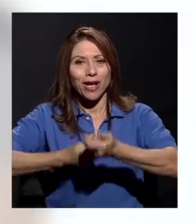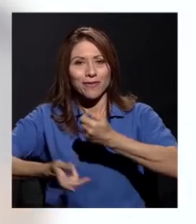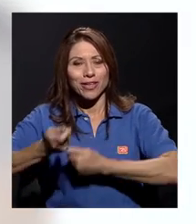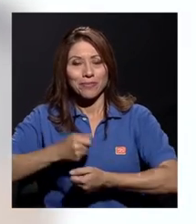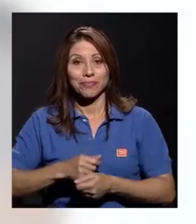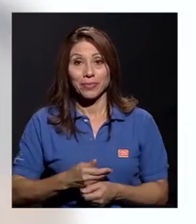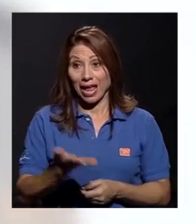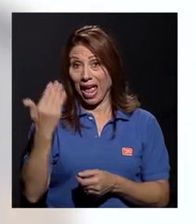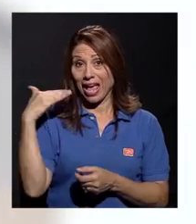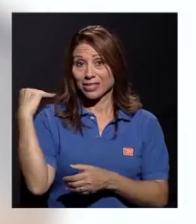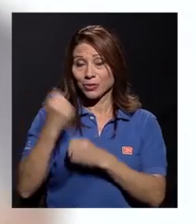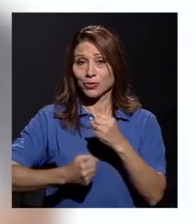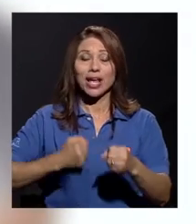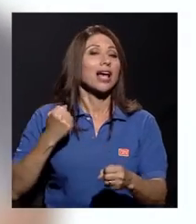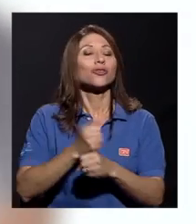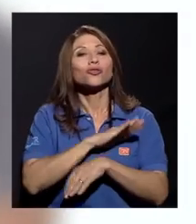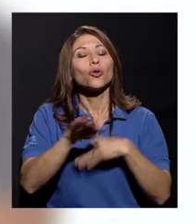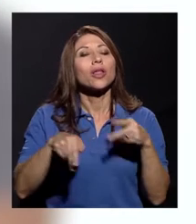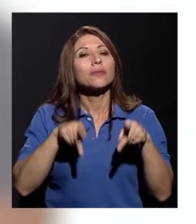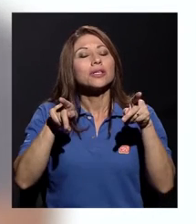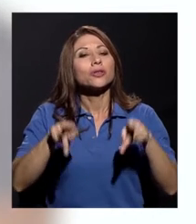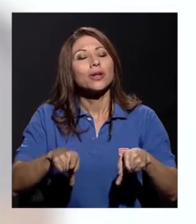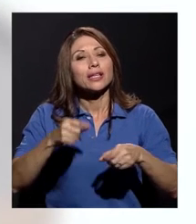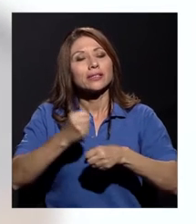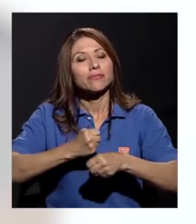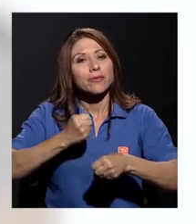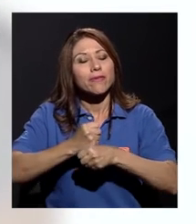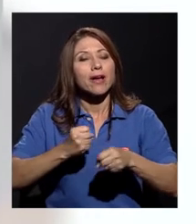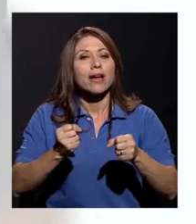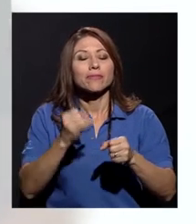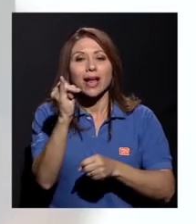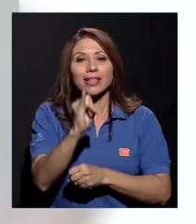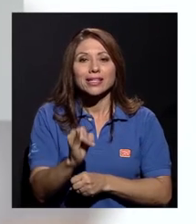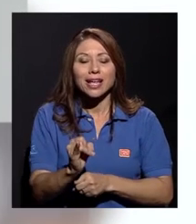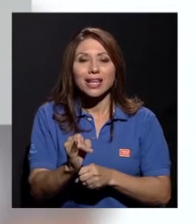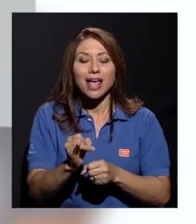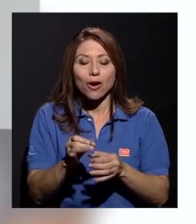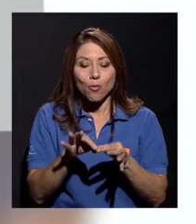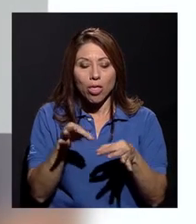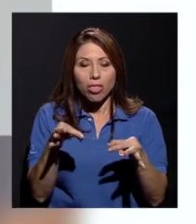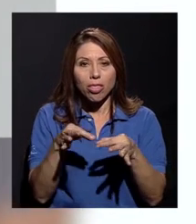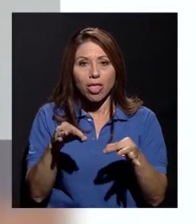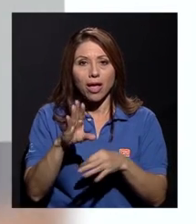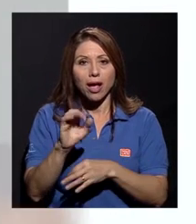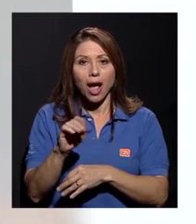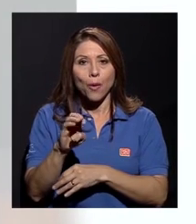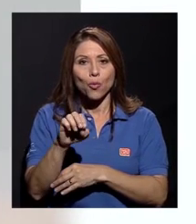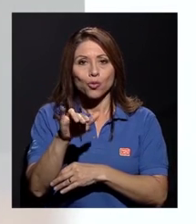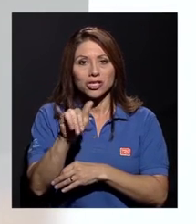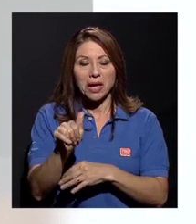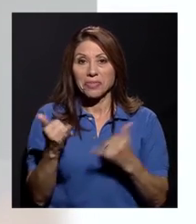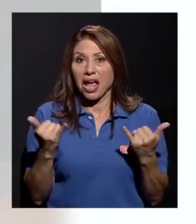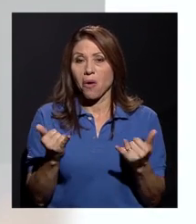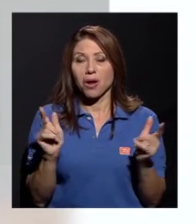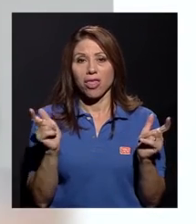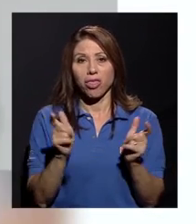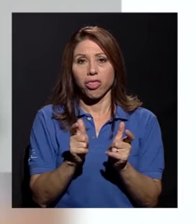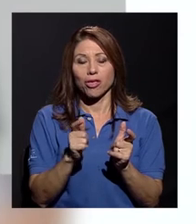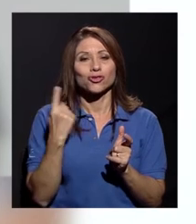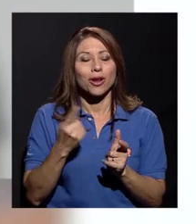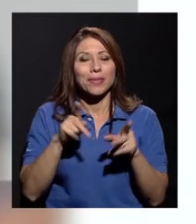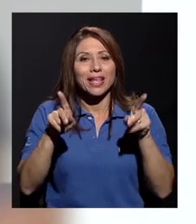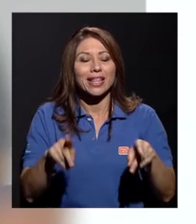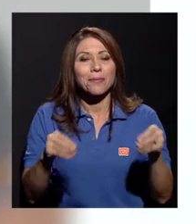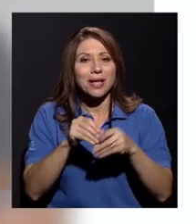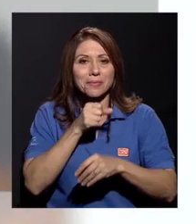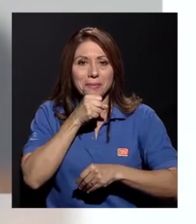años atrás todo el mundo vivía de lo que era la artesanía en Cahuya, ahora se ha ido perdiendo y solo como la gente más vieja, toda la que trabaja en eso,